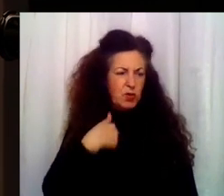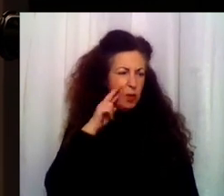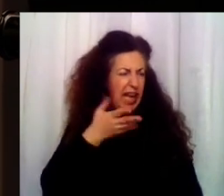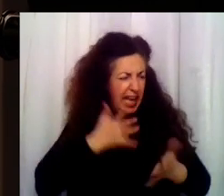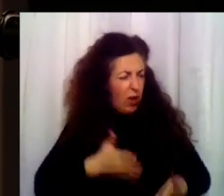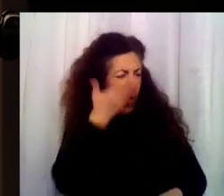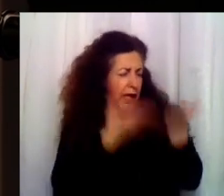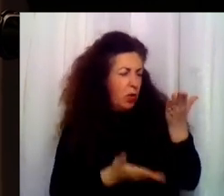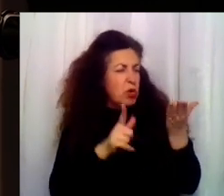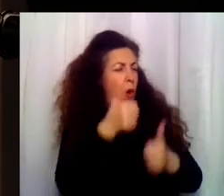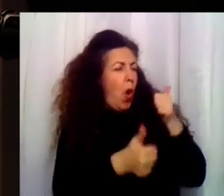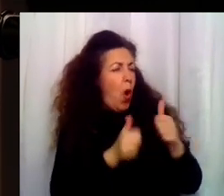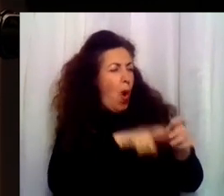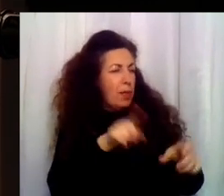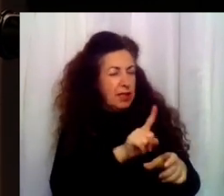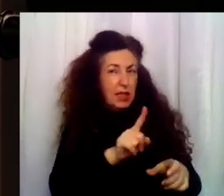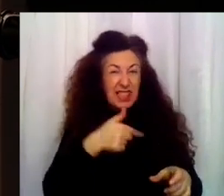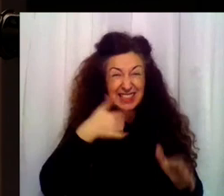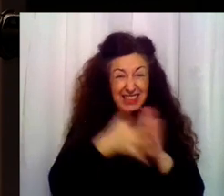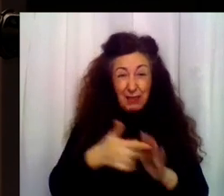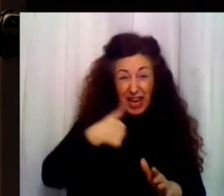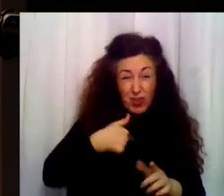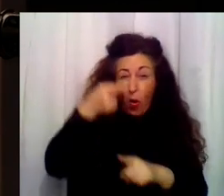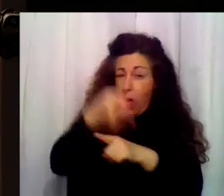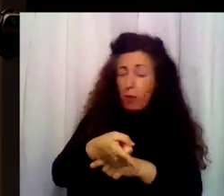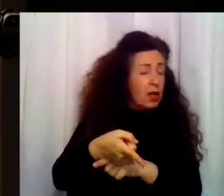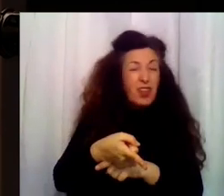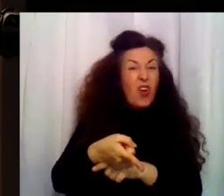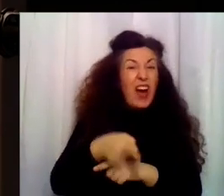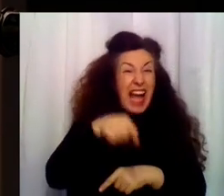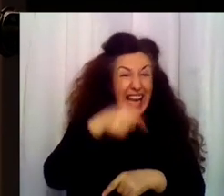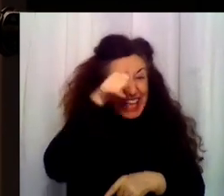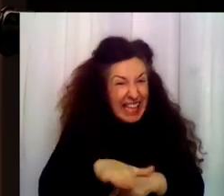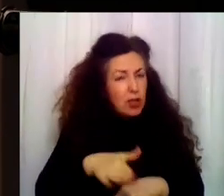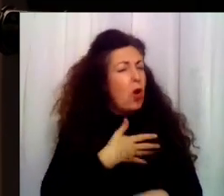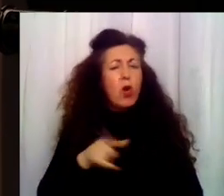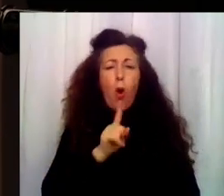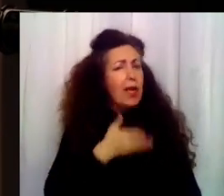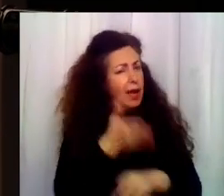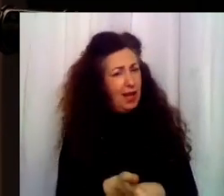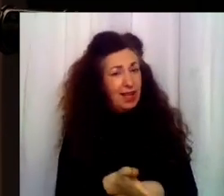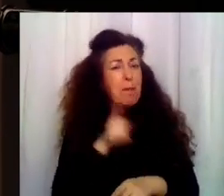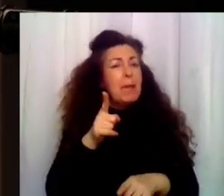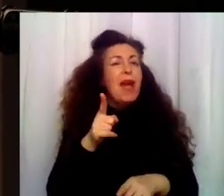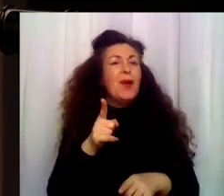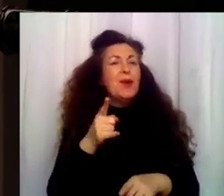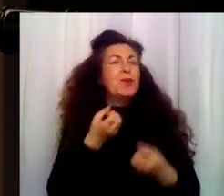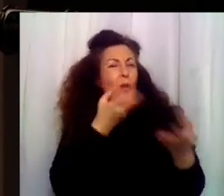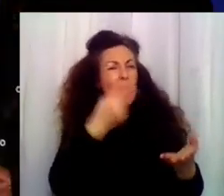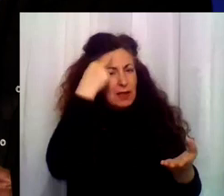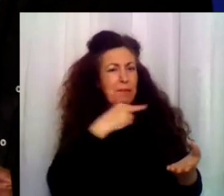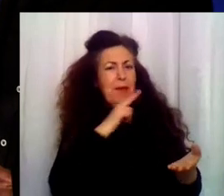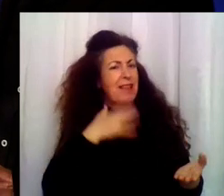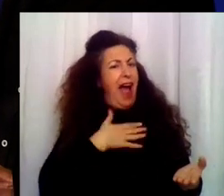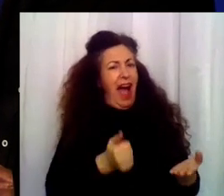No fui yo la que lo eliminé. Fue él. ¿Cómo? No se atrevía a decirles que no quería ir al concurso. Ni a ese ni a ninguno.